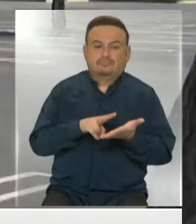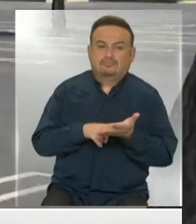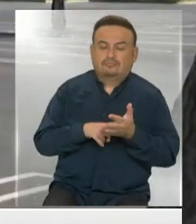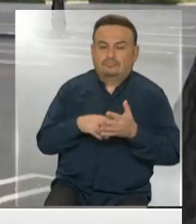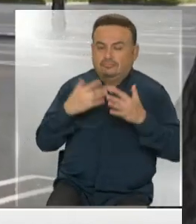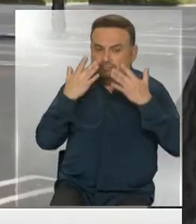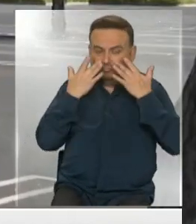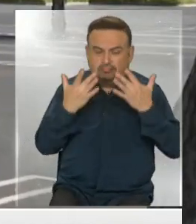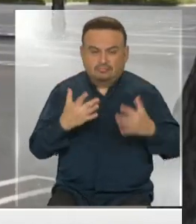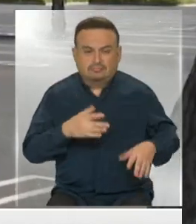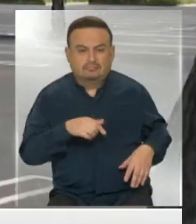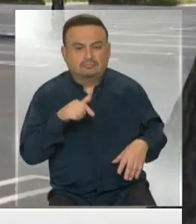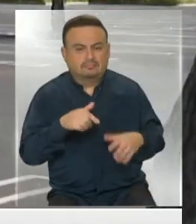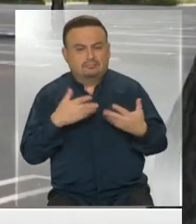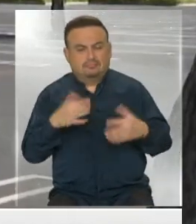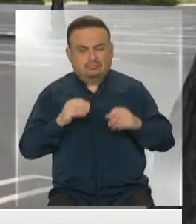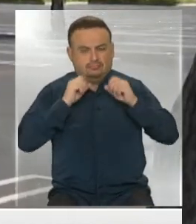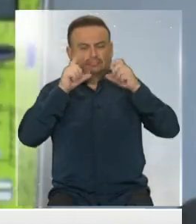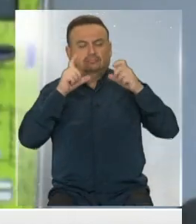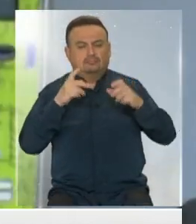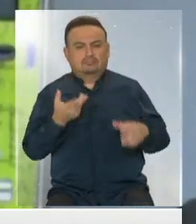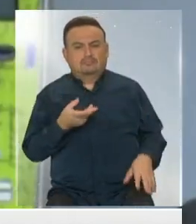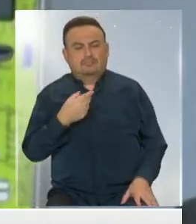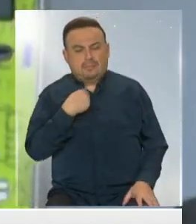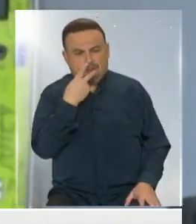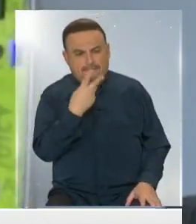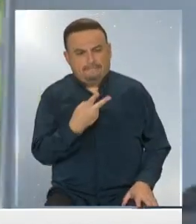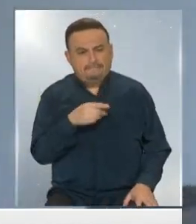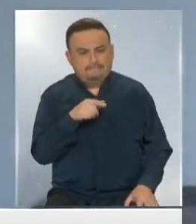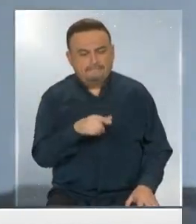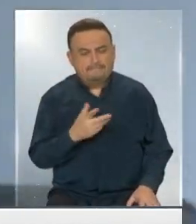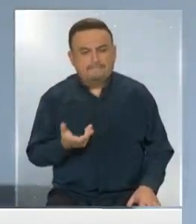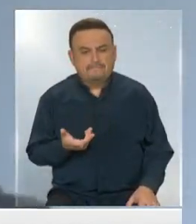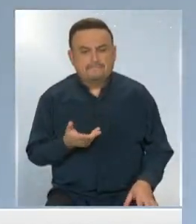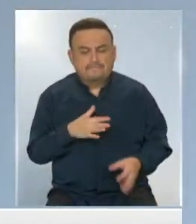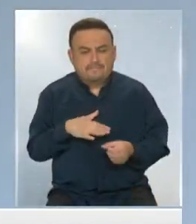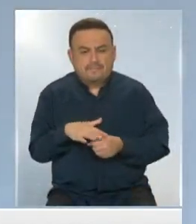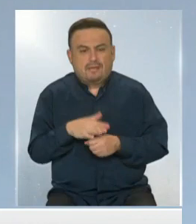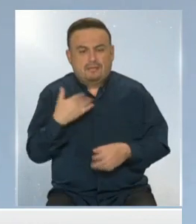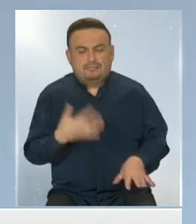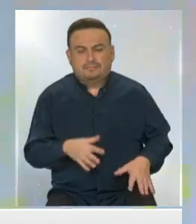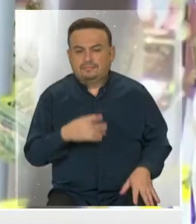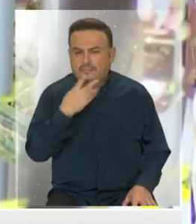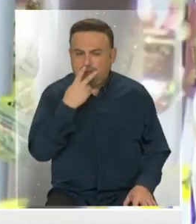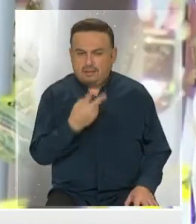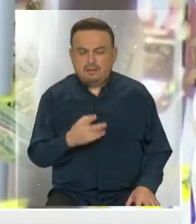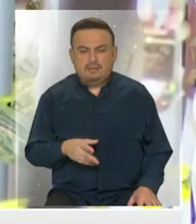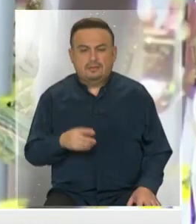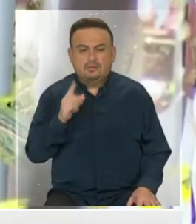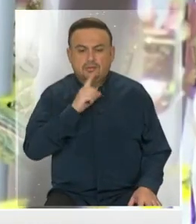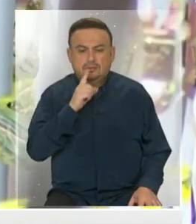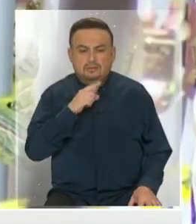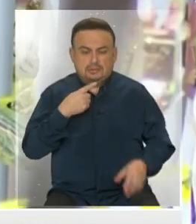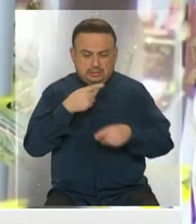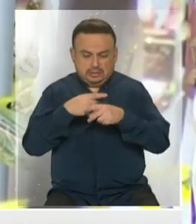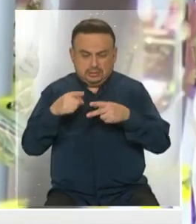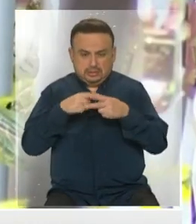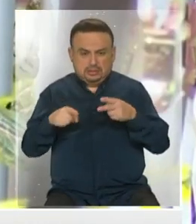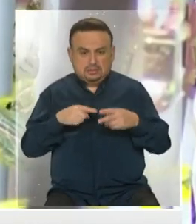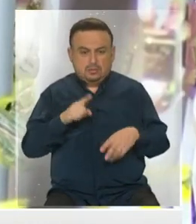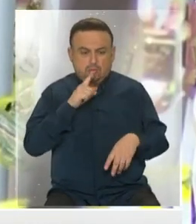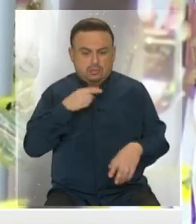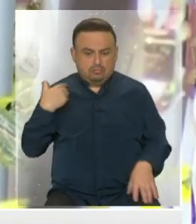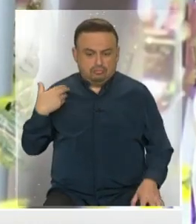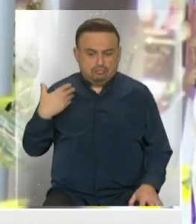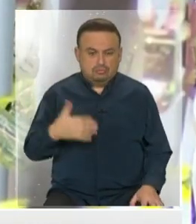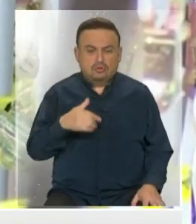impactante y llama muchísimo la atención también, que pese a esto hemos visto en las últimas semanas, especialmente en los últimos